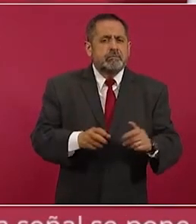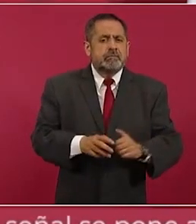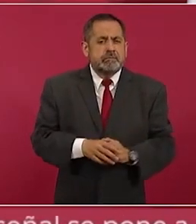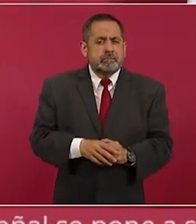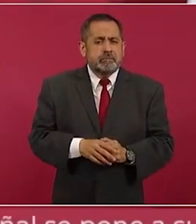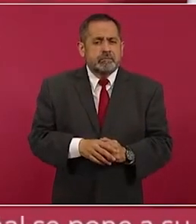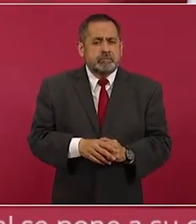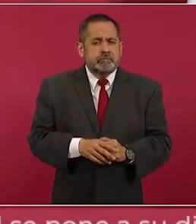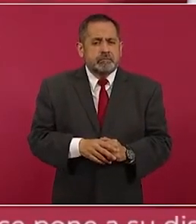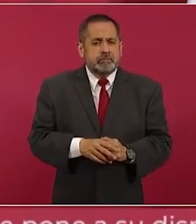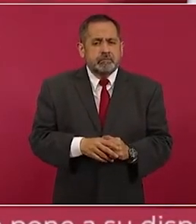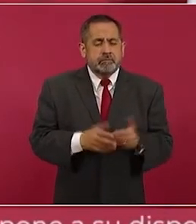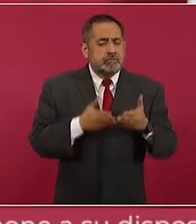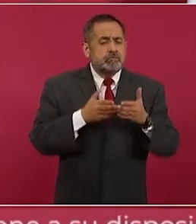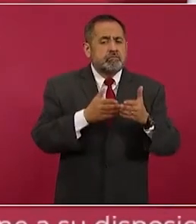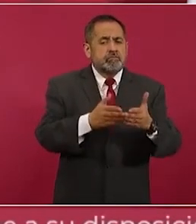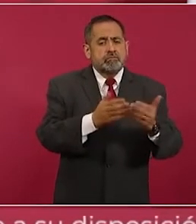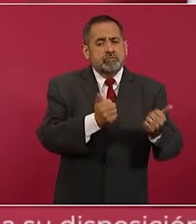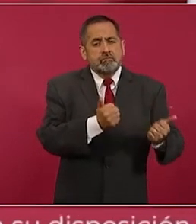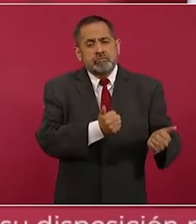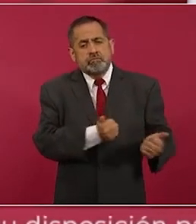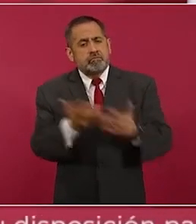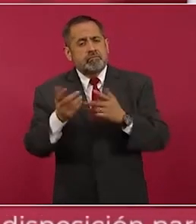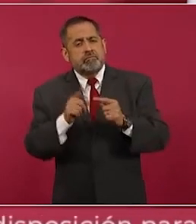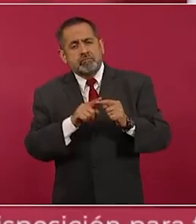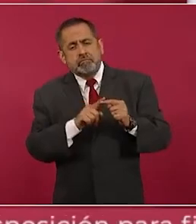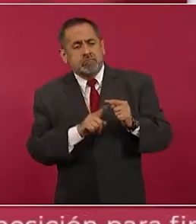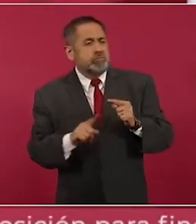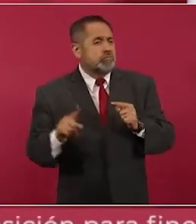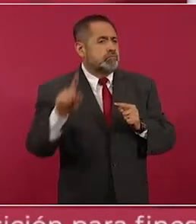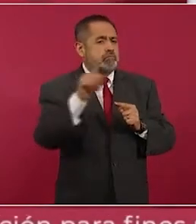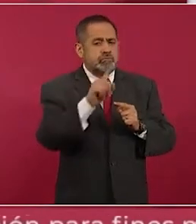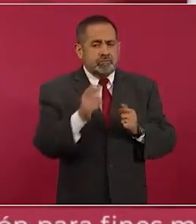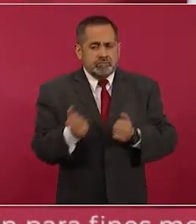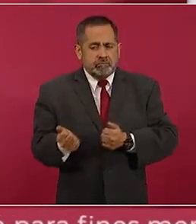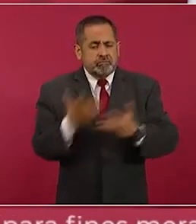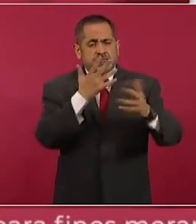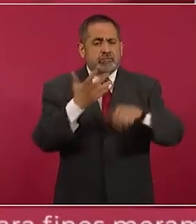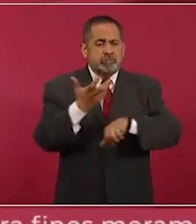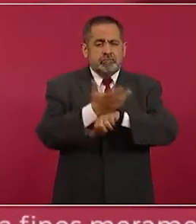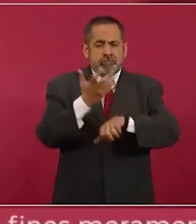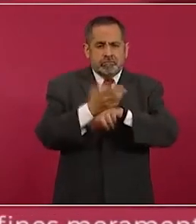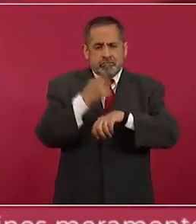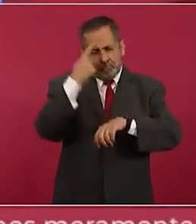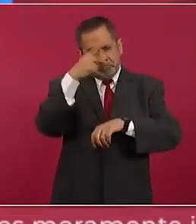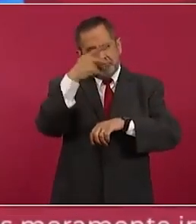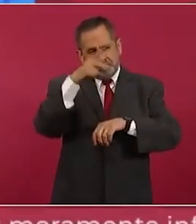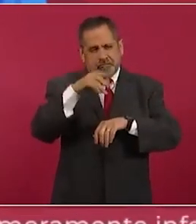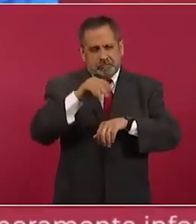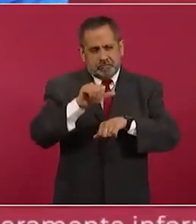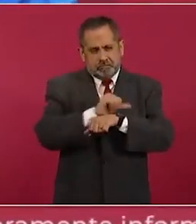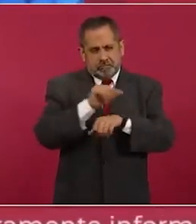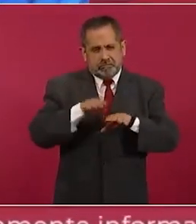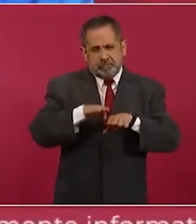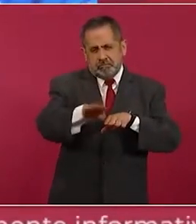se lo llevan a Estados Unidos para sus carreteras,